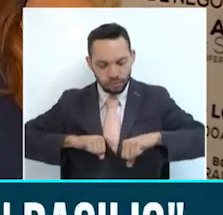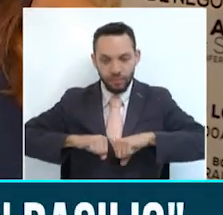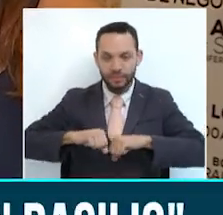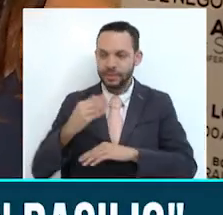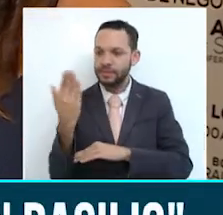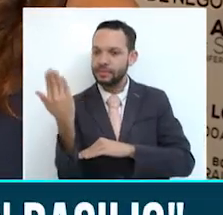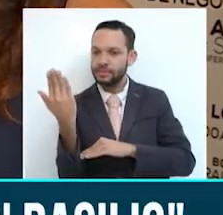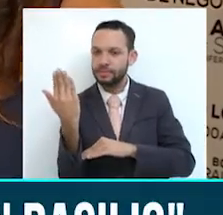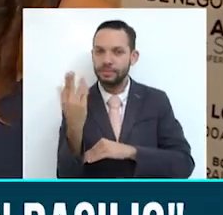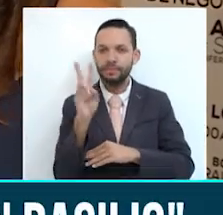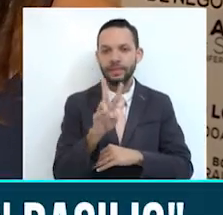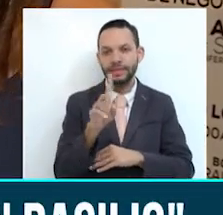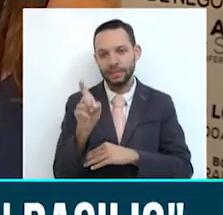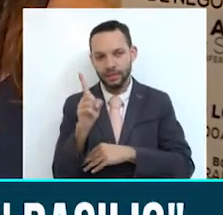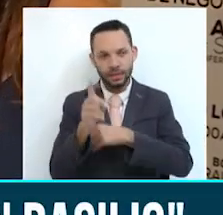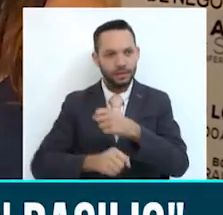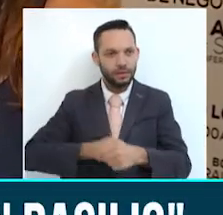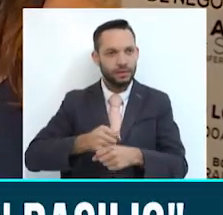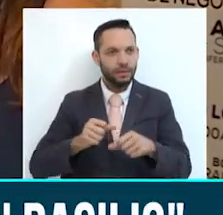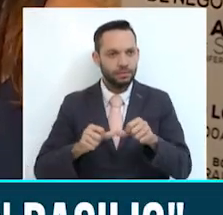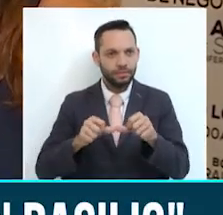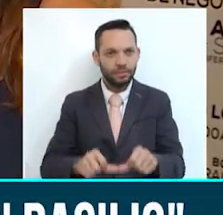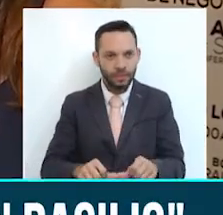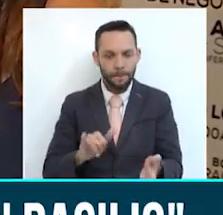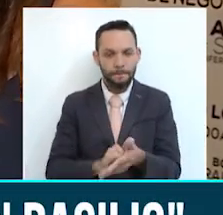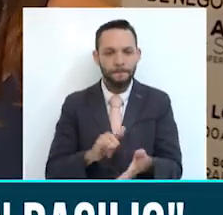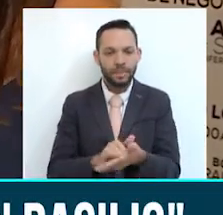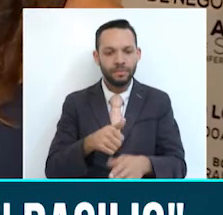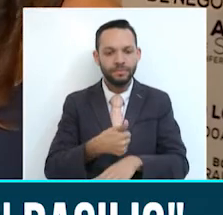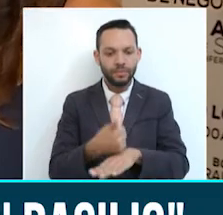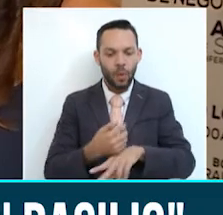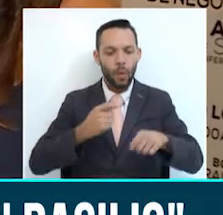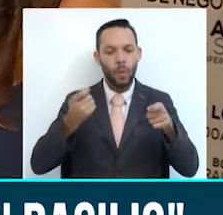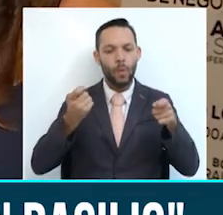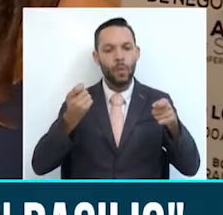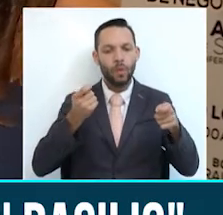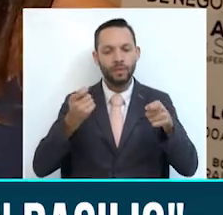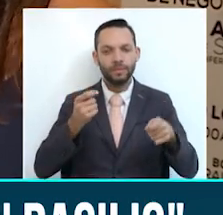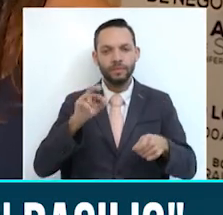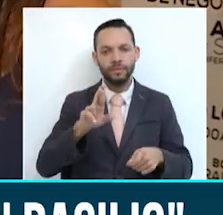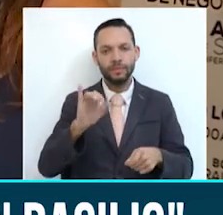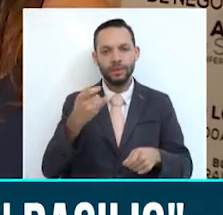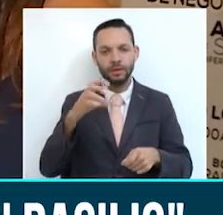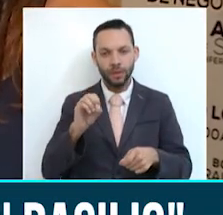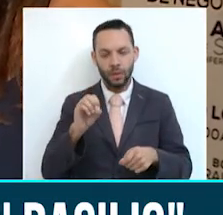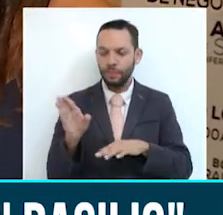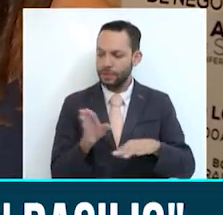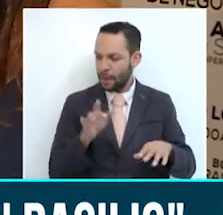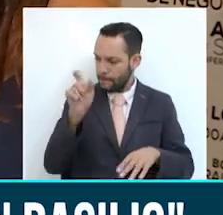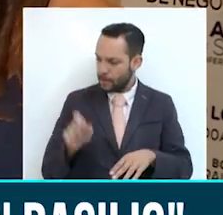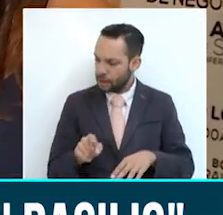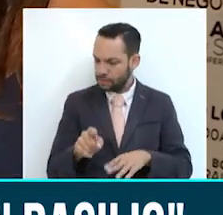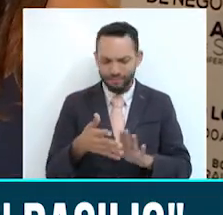26 años, que produjo y dirigió Erving Gogel y es una experiencia y un viaje